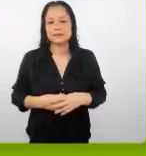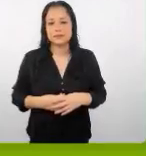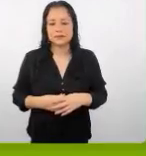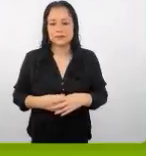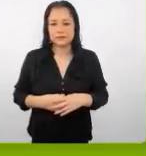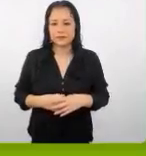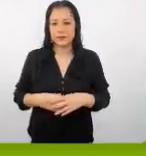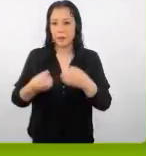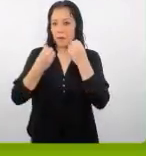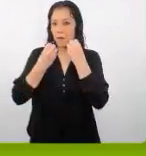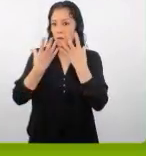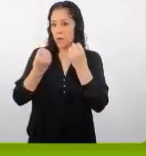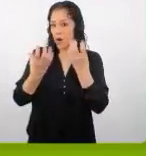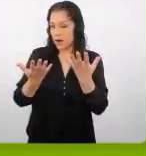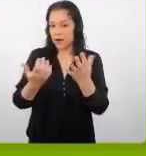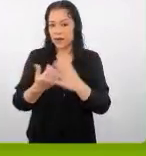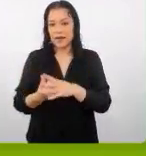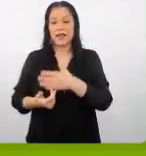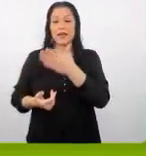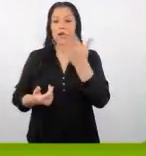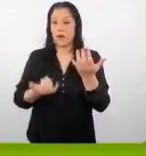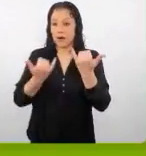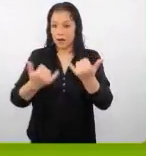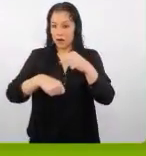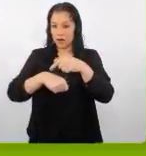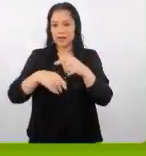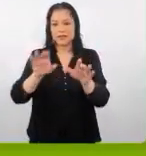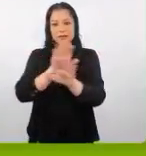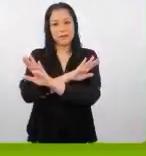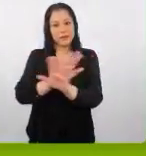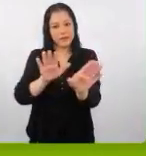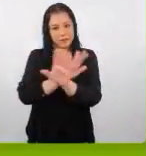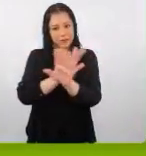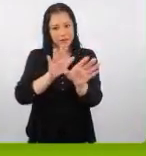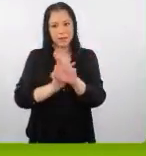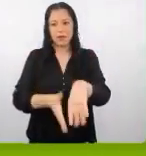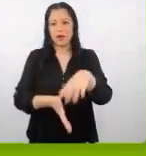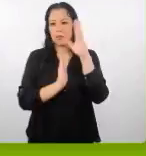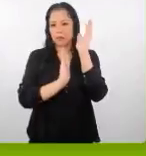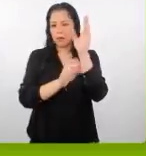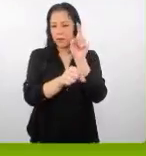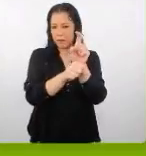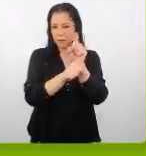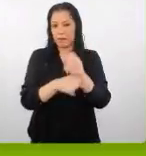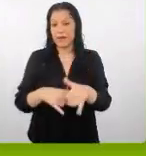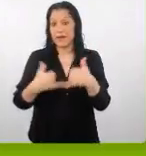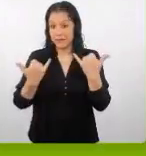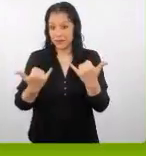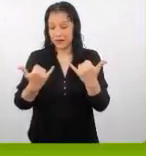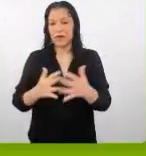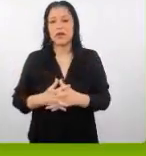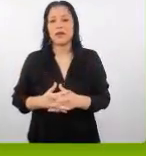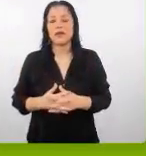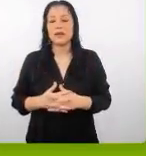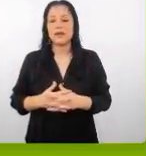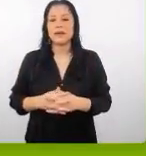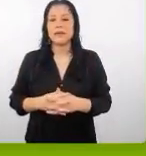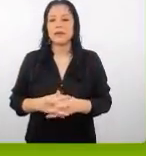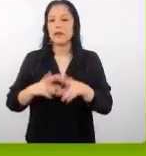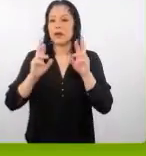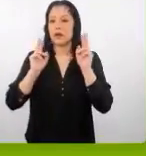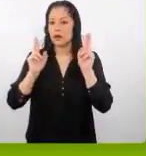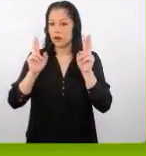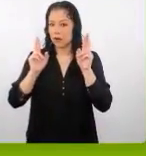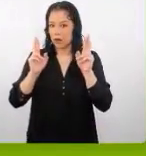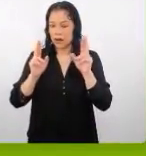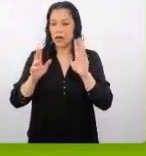bueno con ello damos por terminado la capacitación del día de hoy espero que